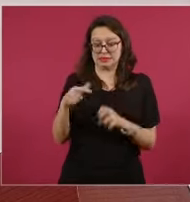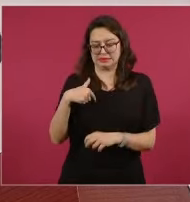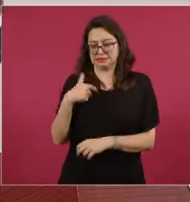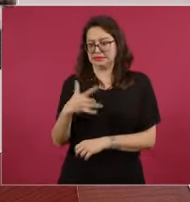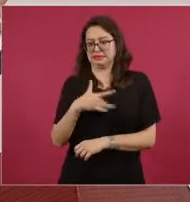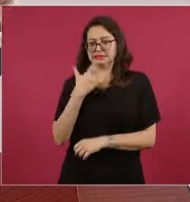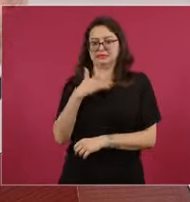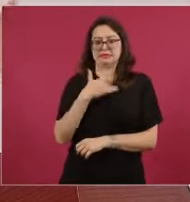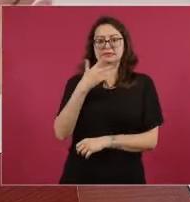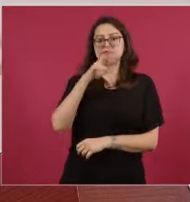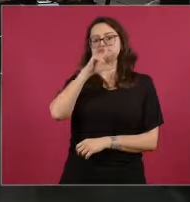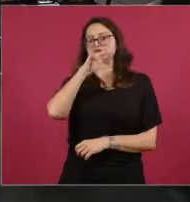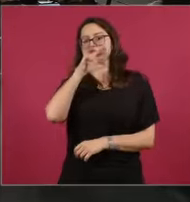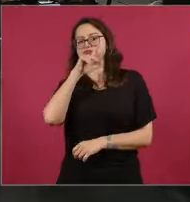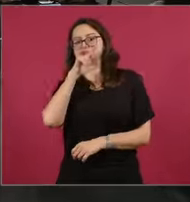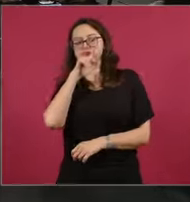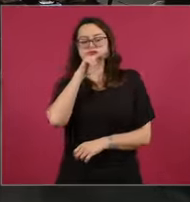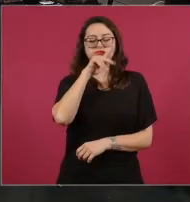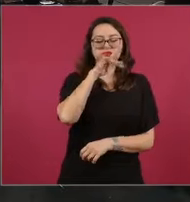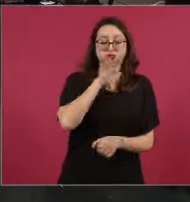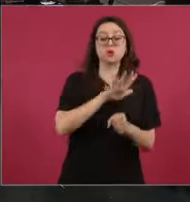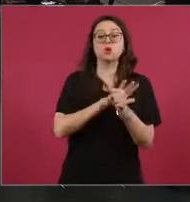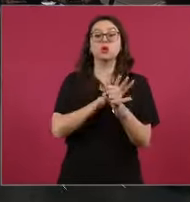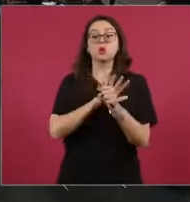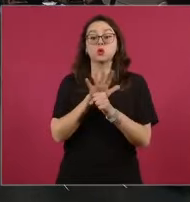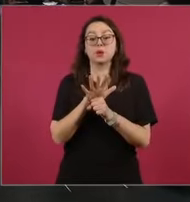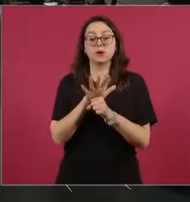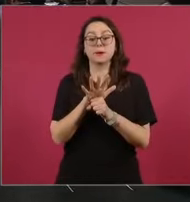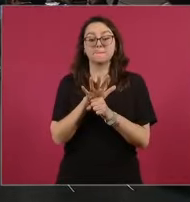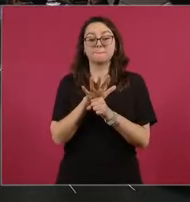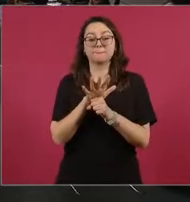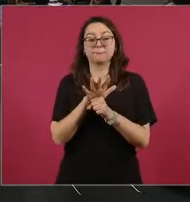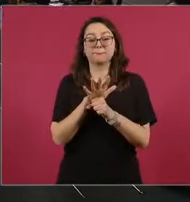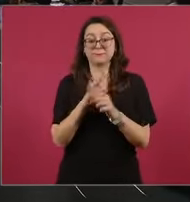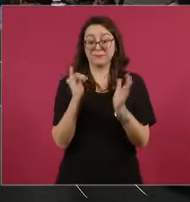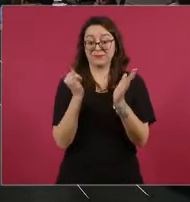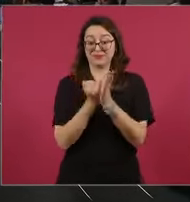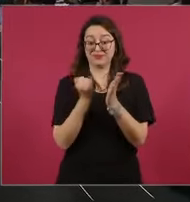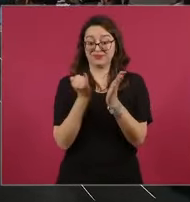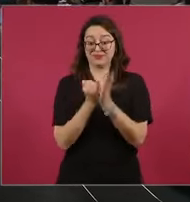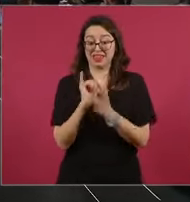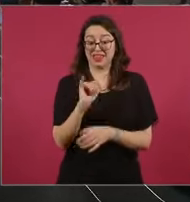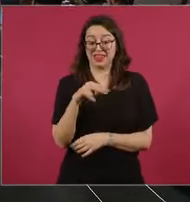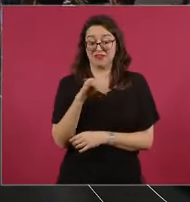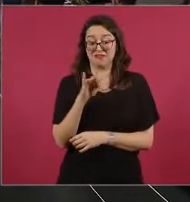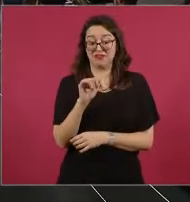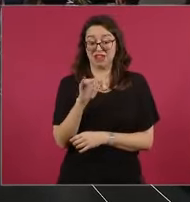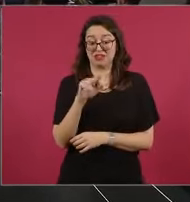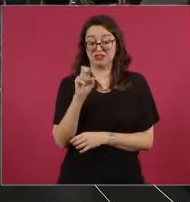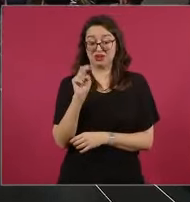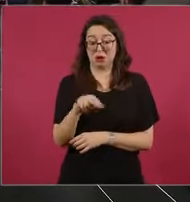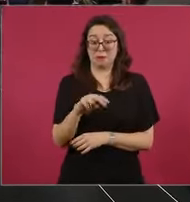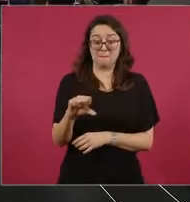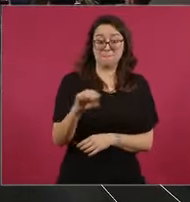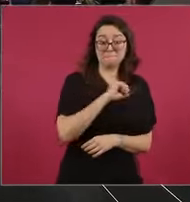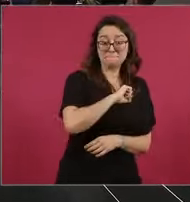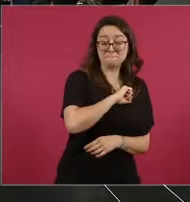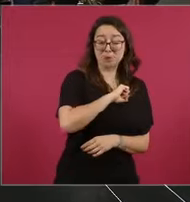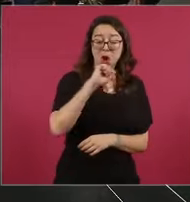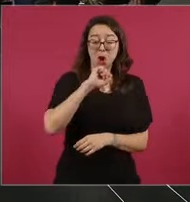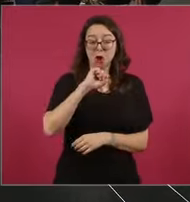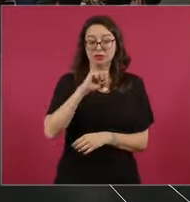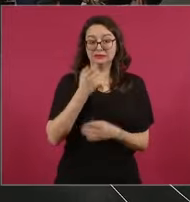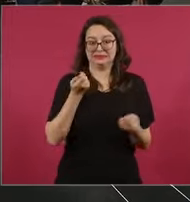era el que se nos fuese a descontrolar la inflación porque eso